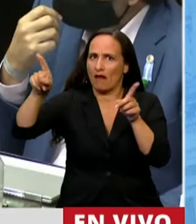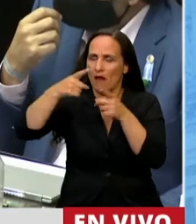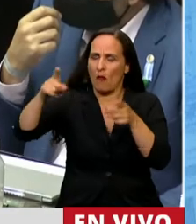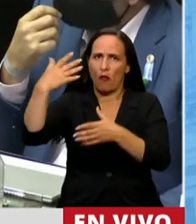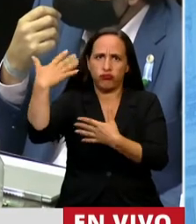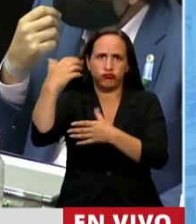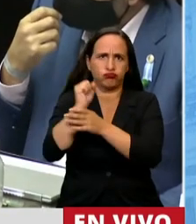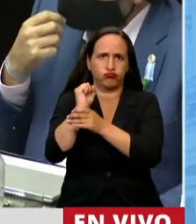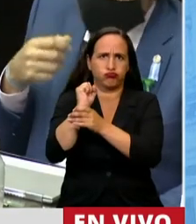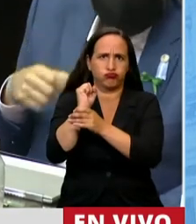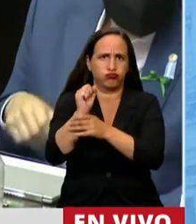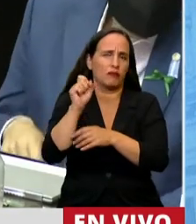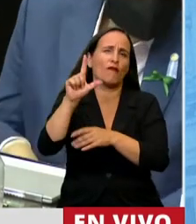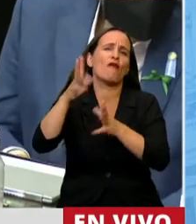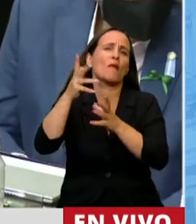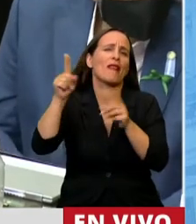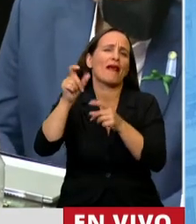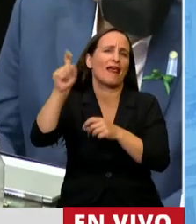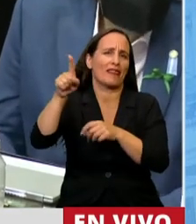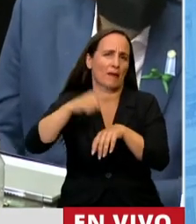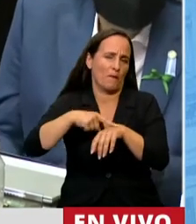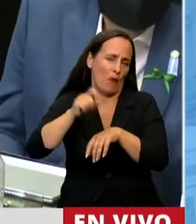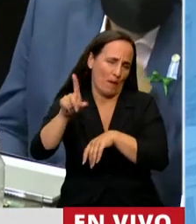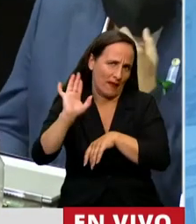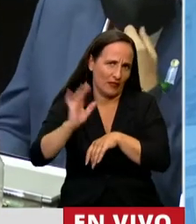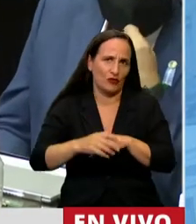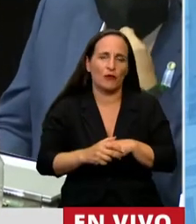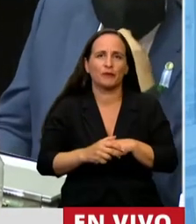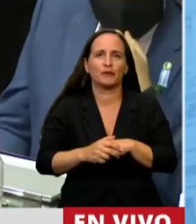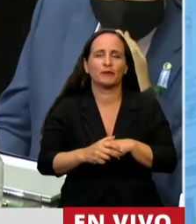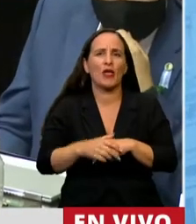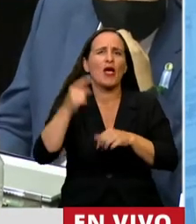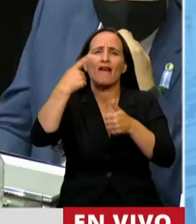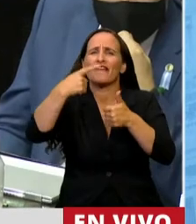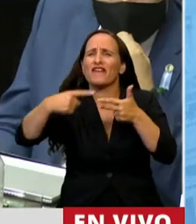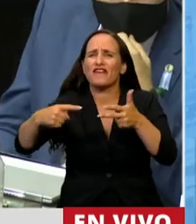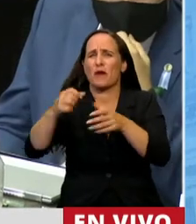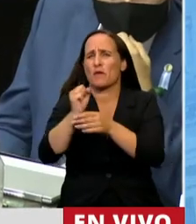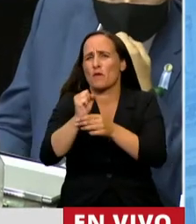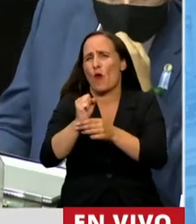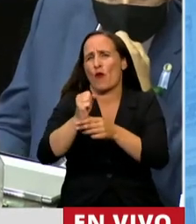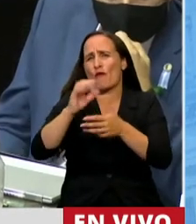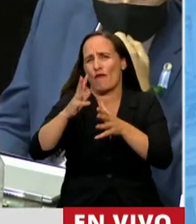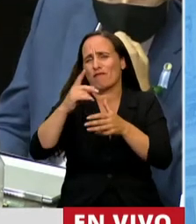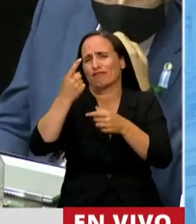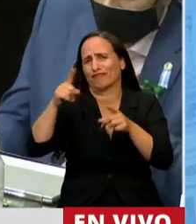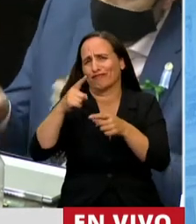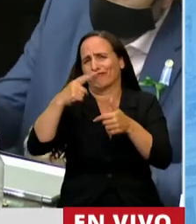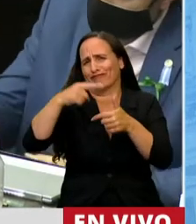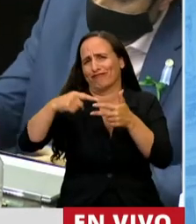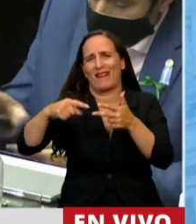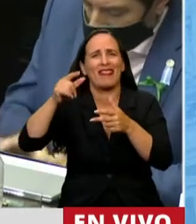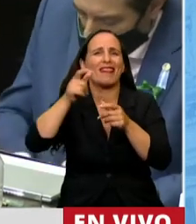exponente del bel canto de la época, como La Boheme y Puritani, Rigoletto, Manon y Rocina